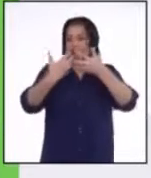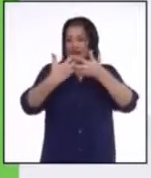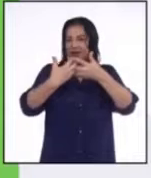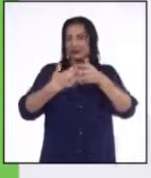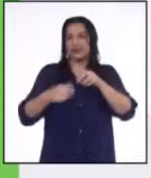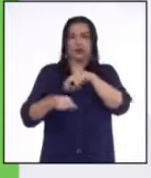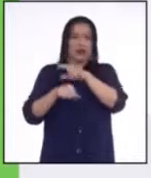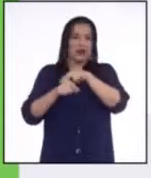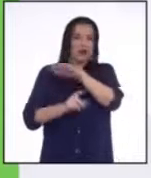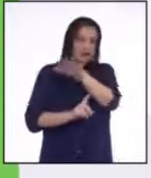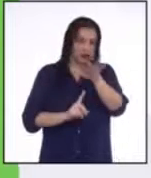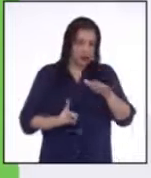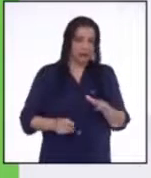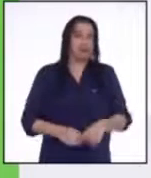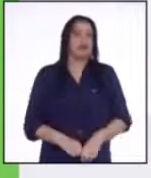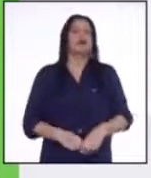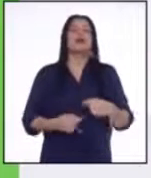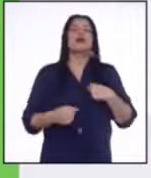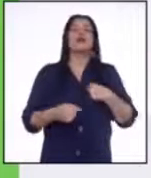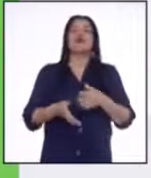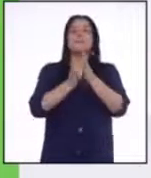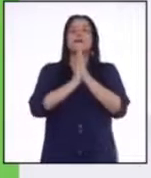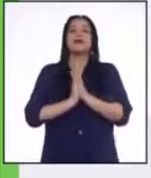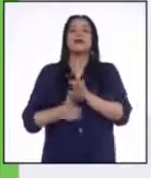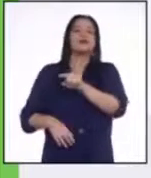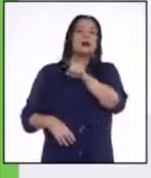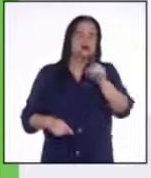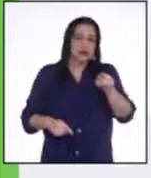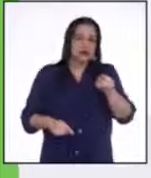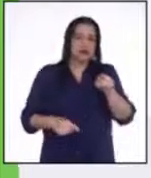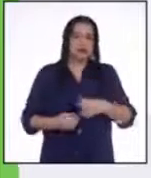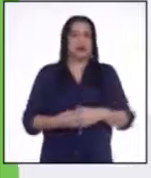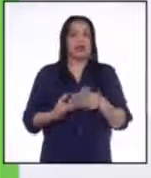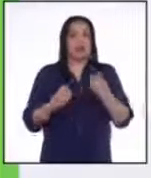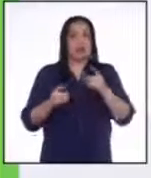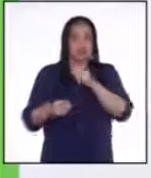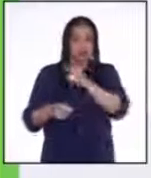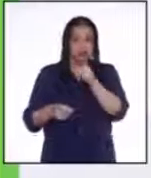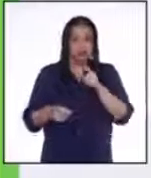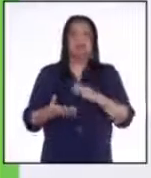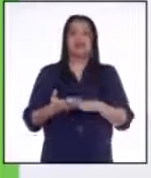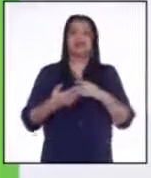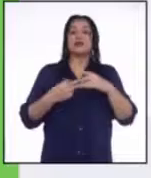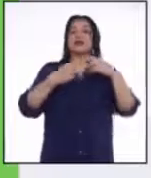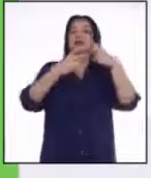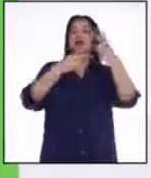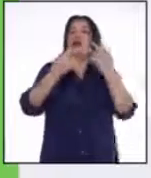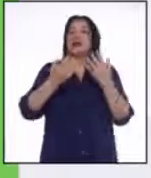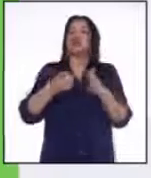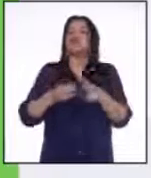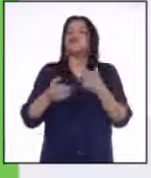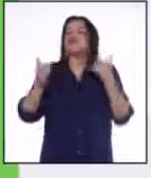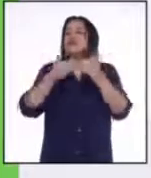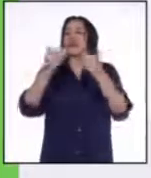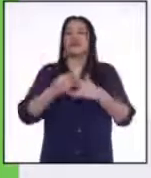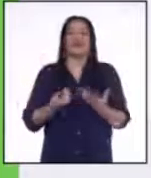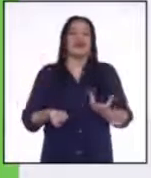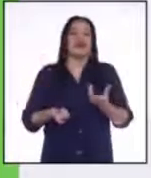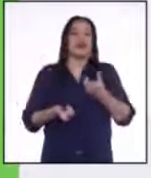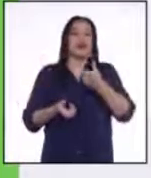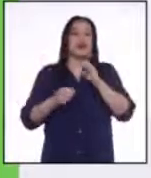naturaleza. Pues bien, yo les pido, por favor, que cuando ustedes estén cerca de una playa, estén en el parque,